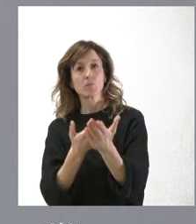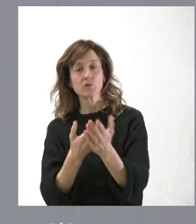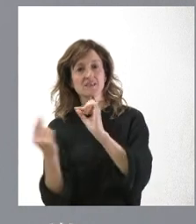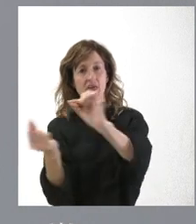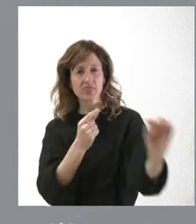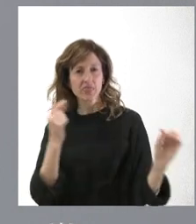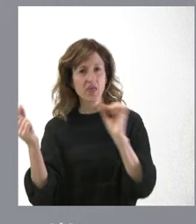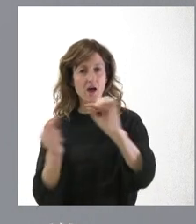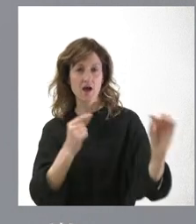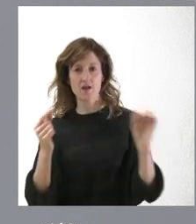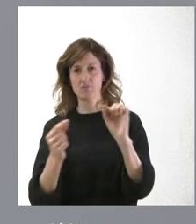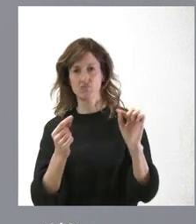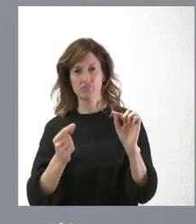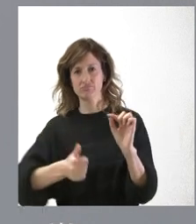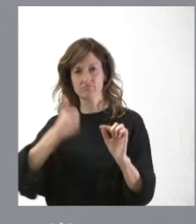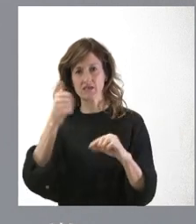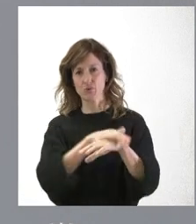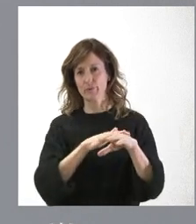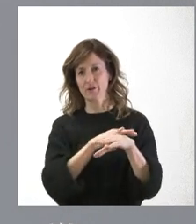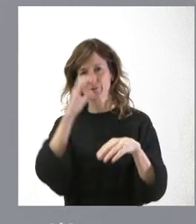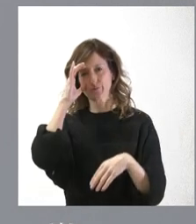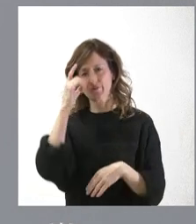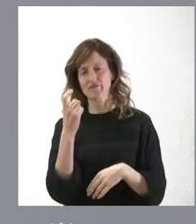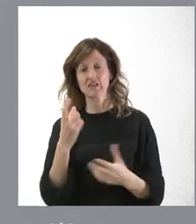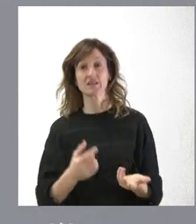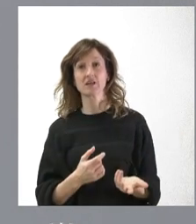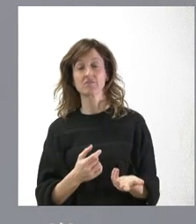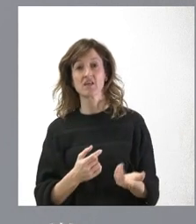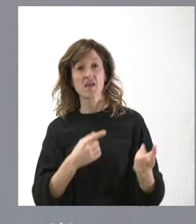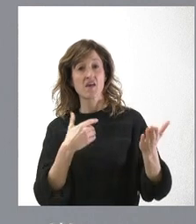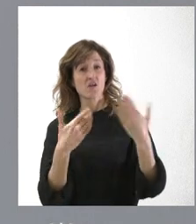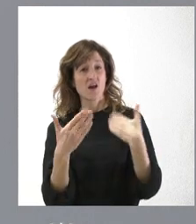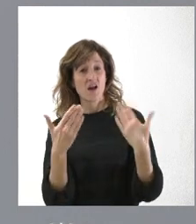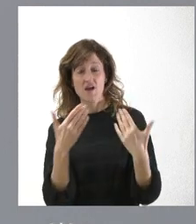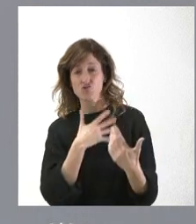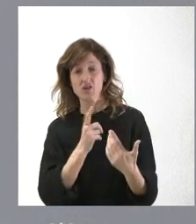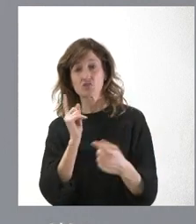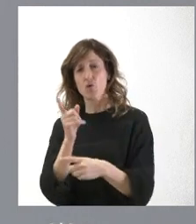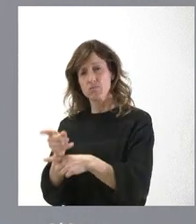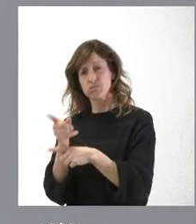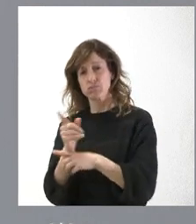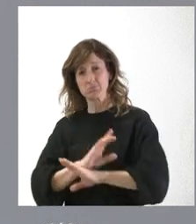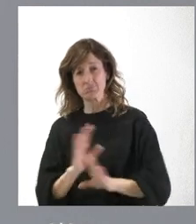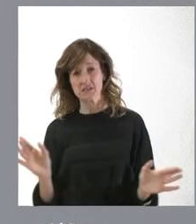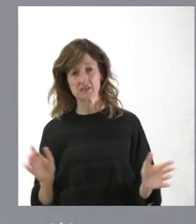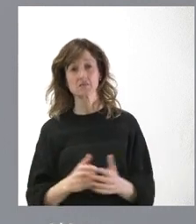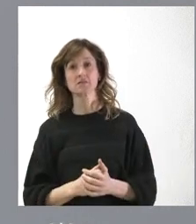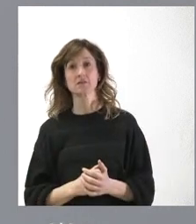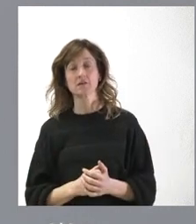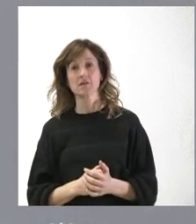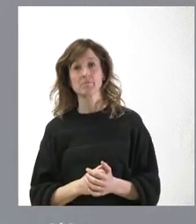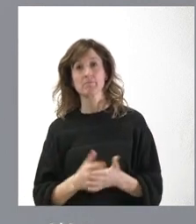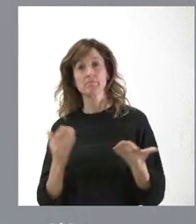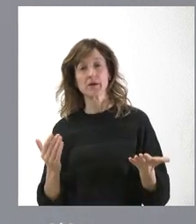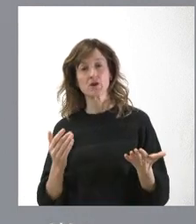diálogo por parte del Gobierno. Yo veo que el Gobierno no quiere dialogar, simplemente quiere imponer, pero quiere imponer a una gran parte